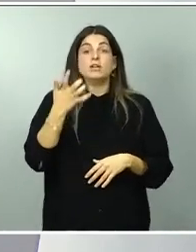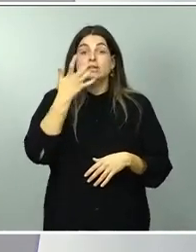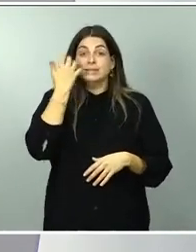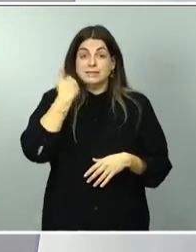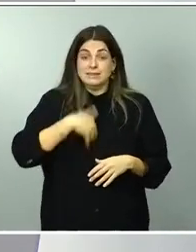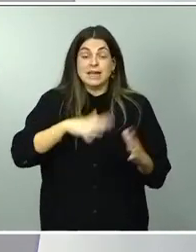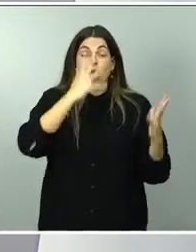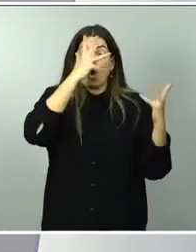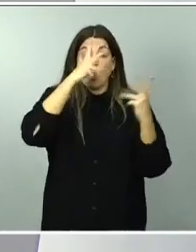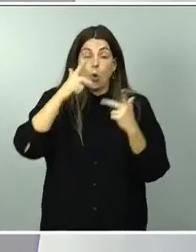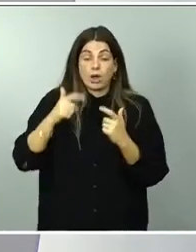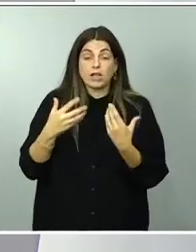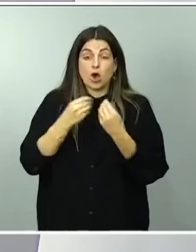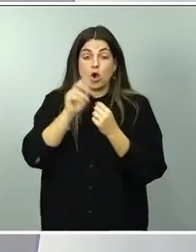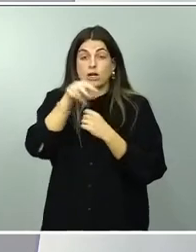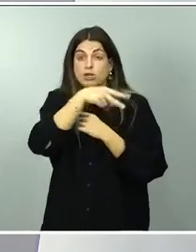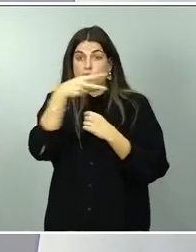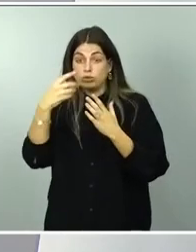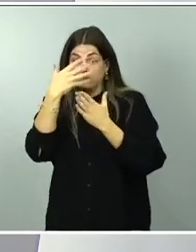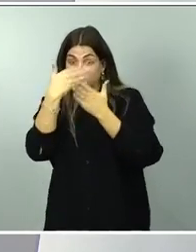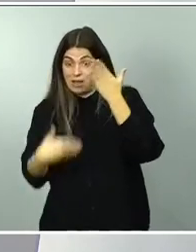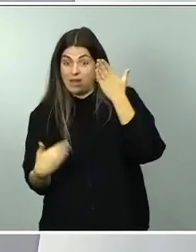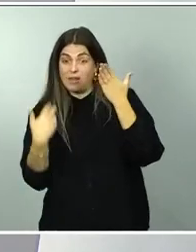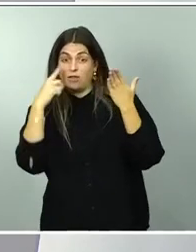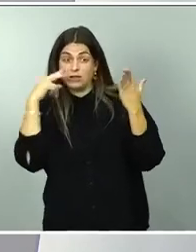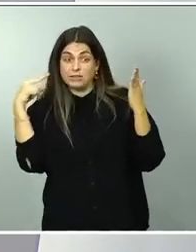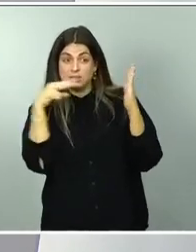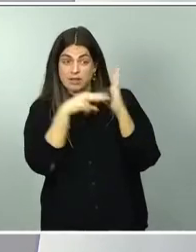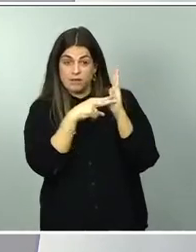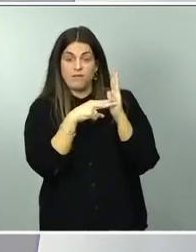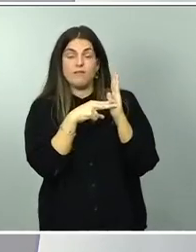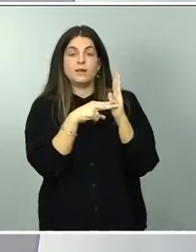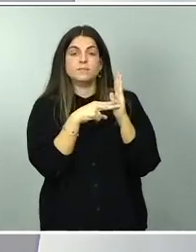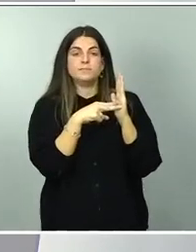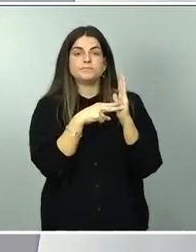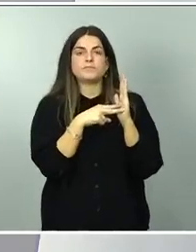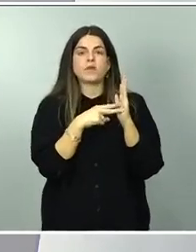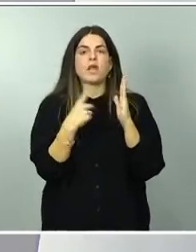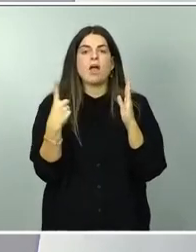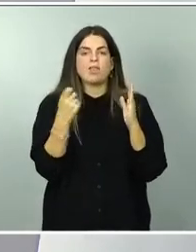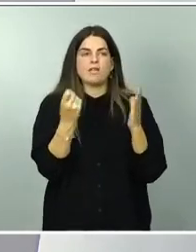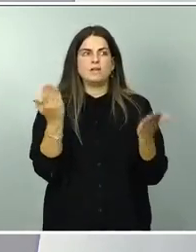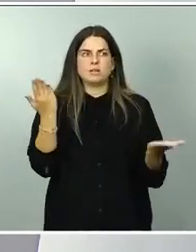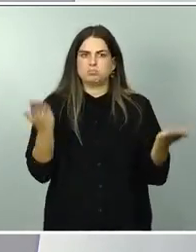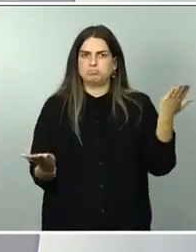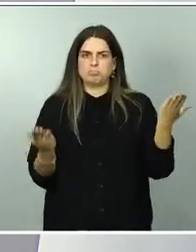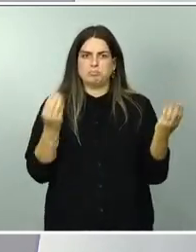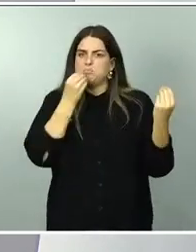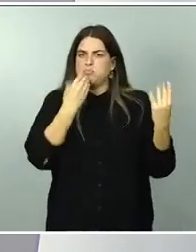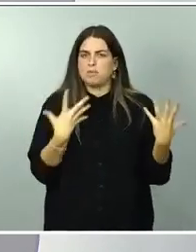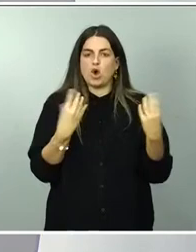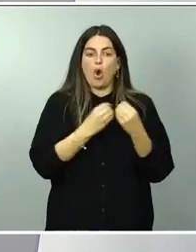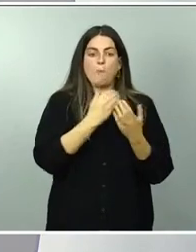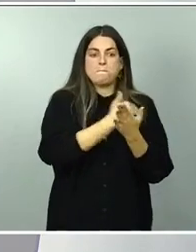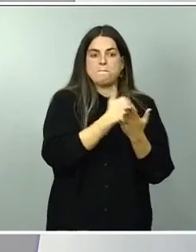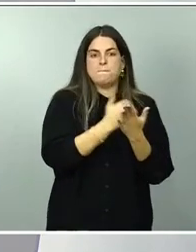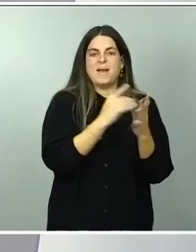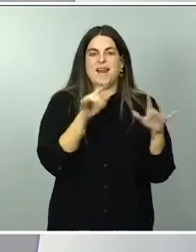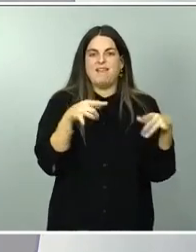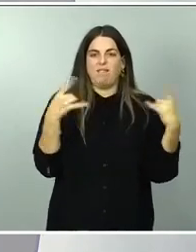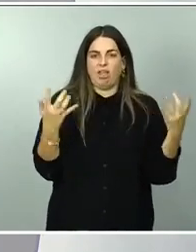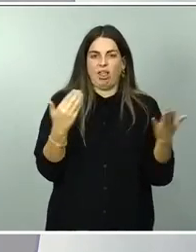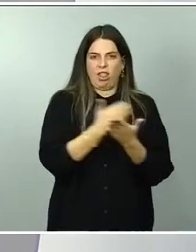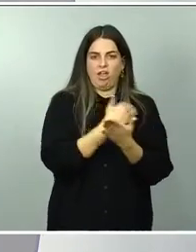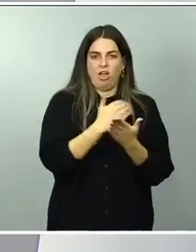resultados, puede considerarse confiscatorio, sino proporcionado a estos beneficios y, por tanto, cumpliendo